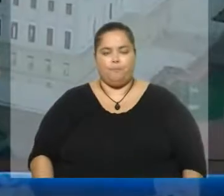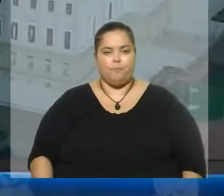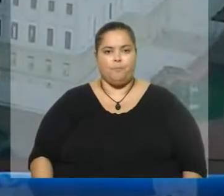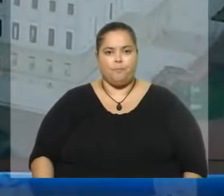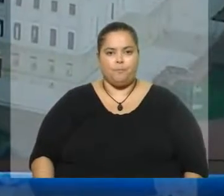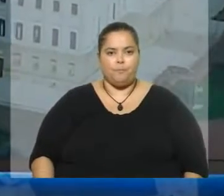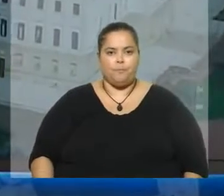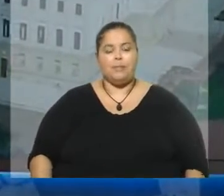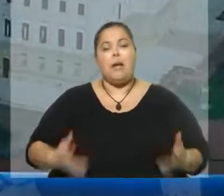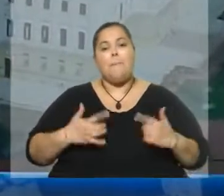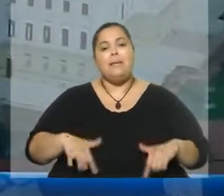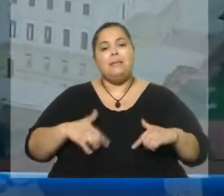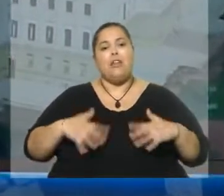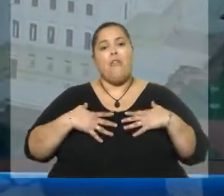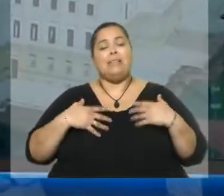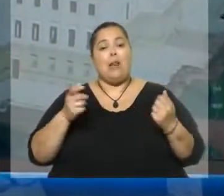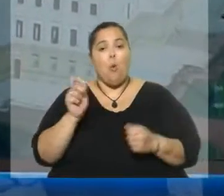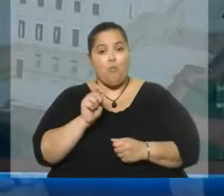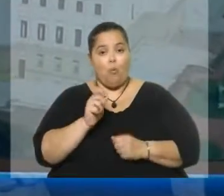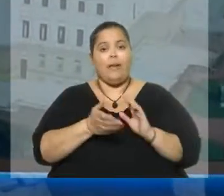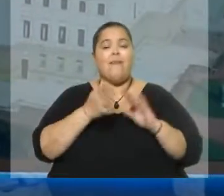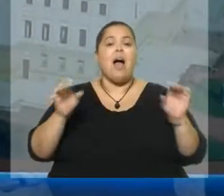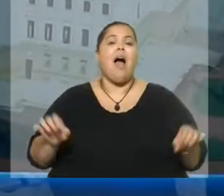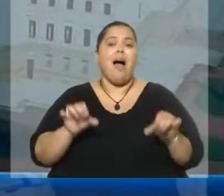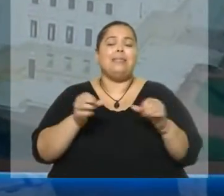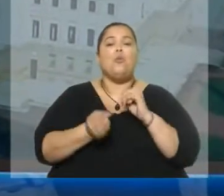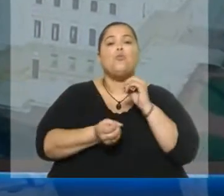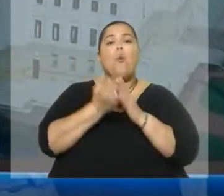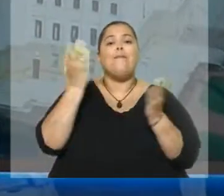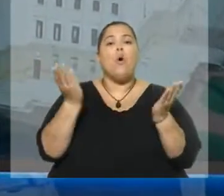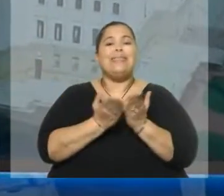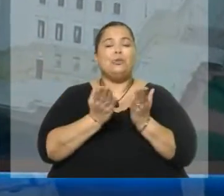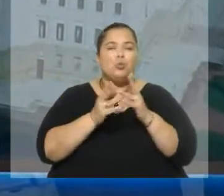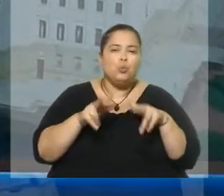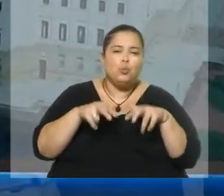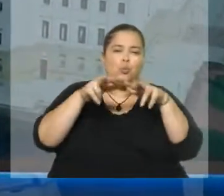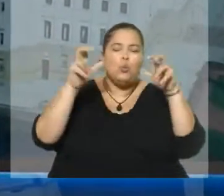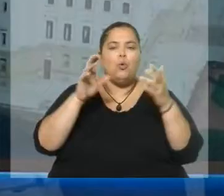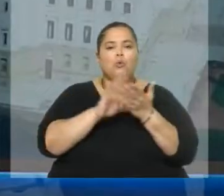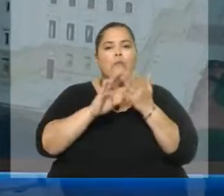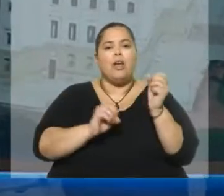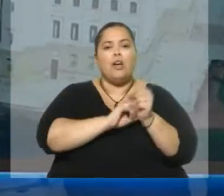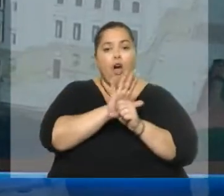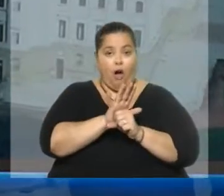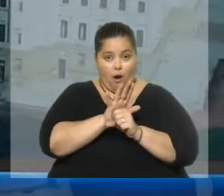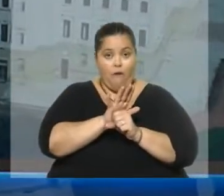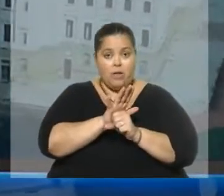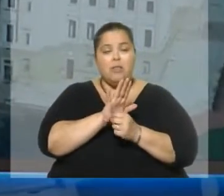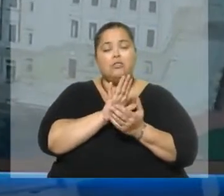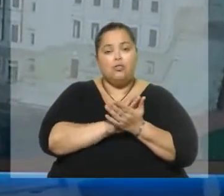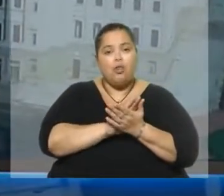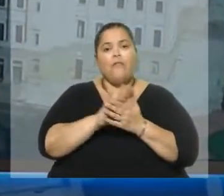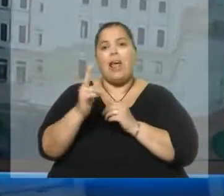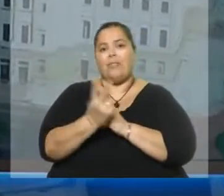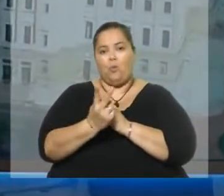El Ministerio de Salud Pública va a realizar un nuevo estudio de SARS-CoV-2 de anticuerpos de